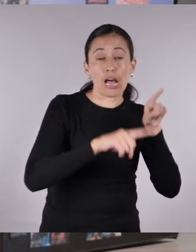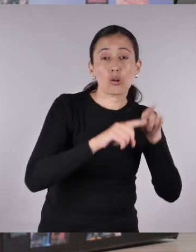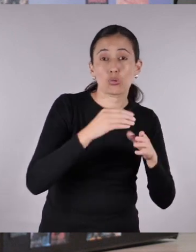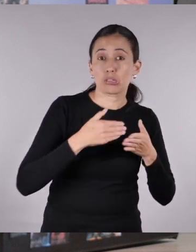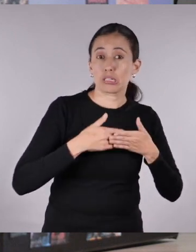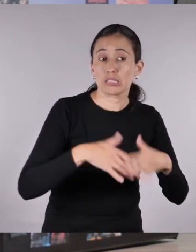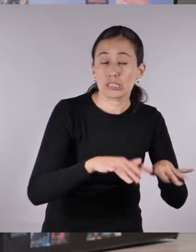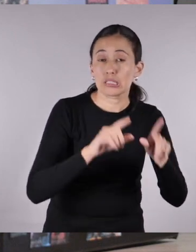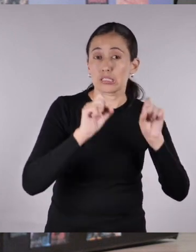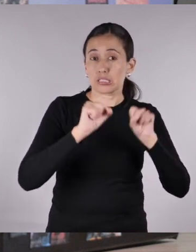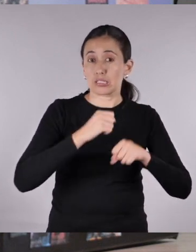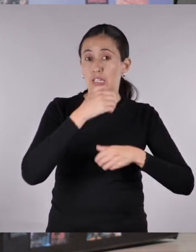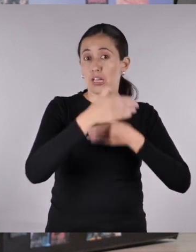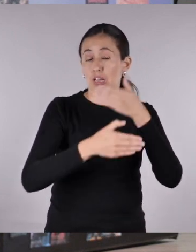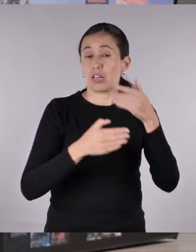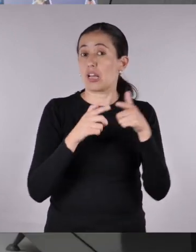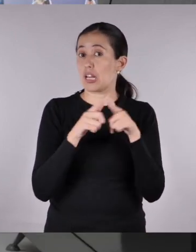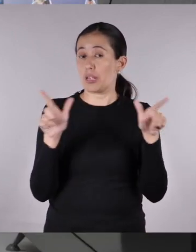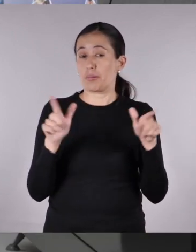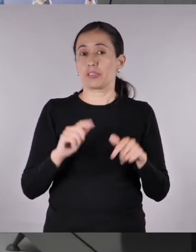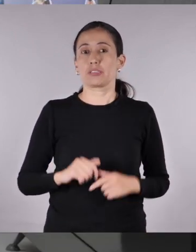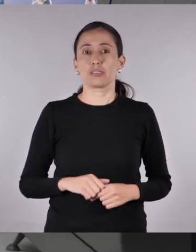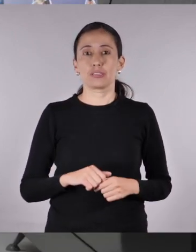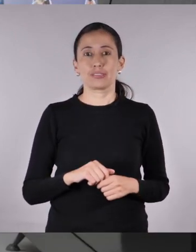veces les impide ser vulnerables.